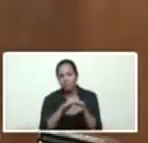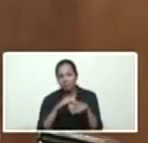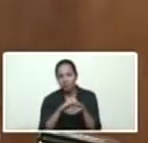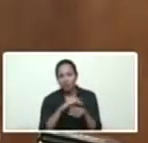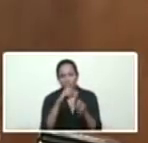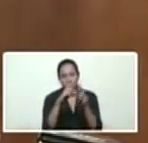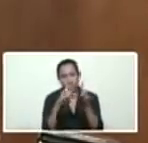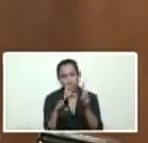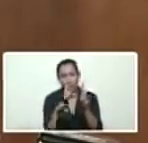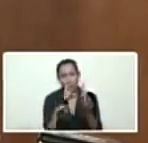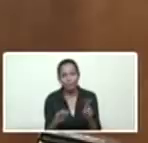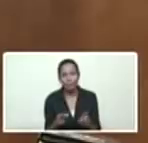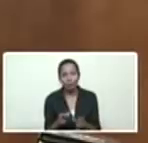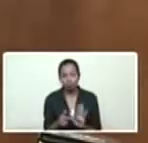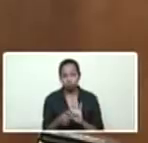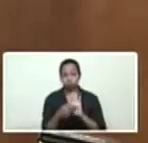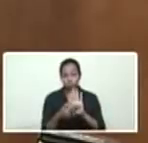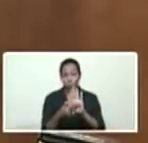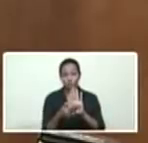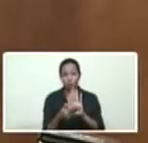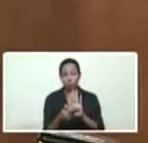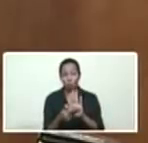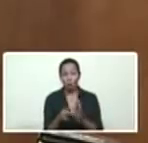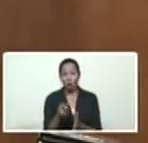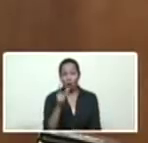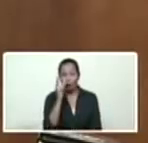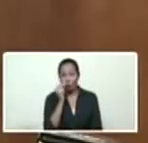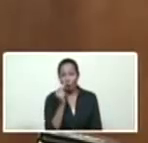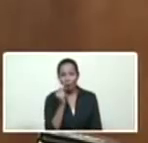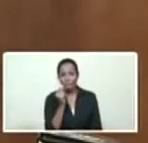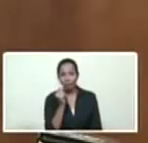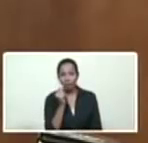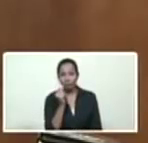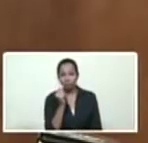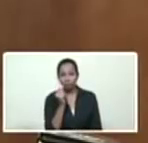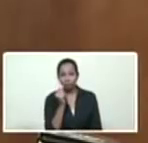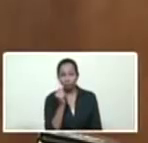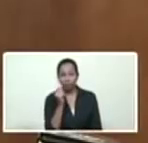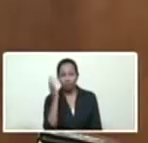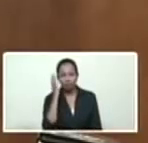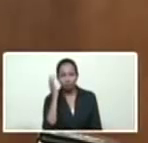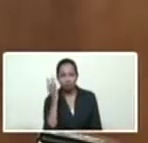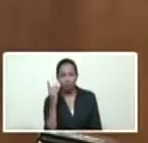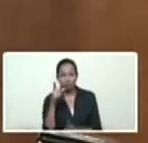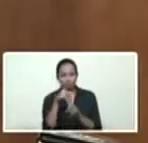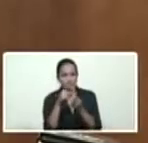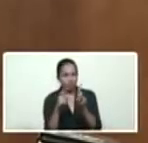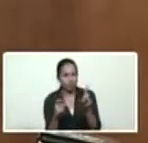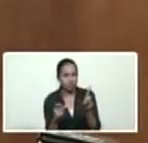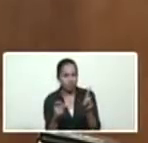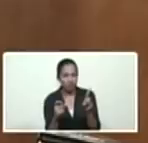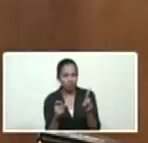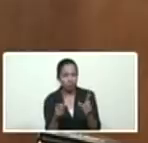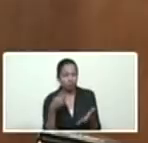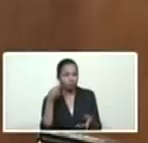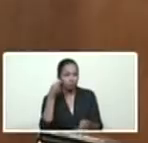poniendo al frente a un hombre que es doctor en electricidad egresado del